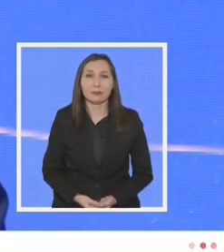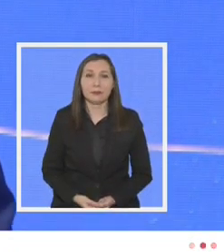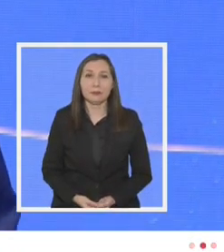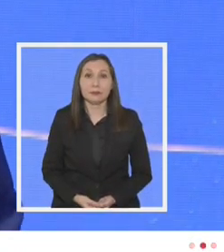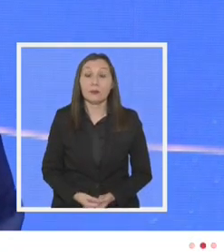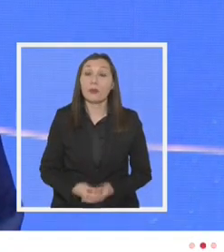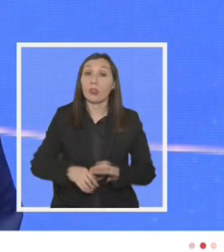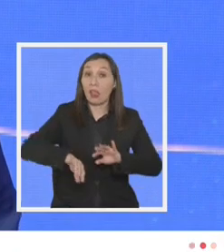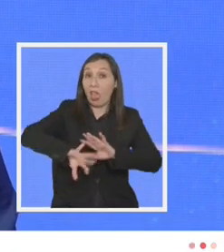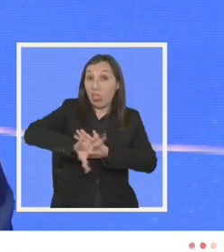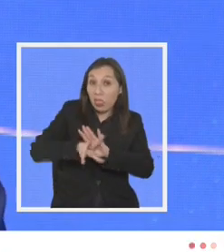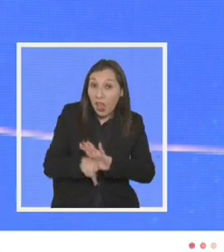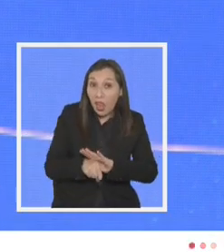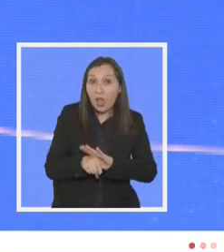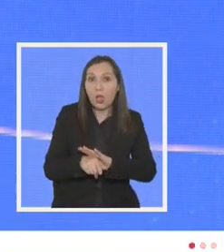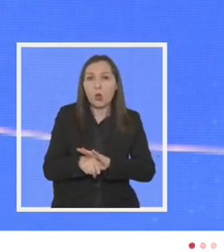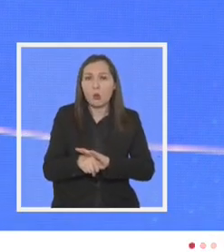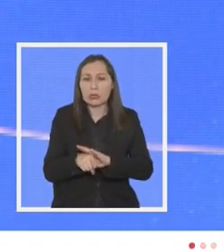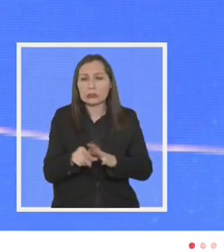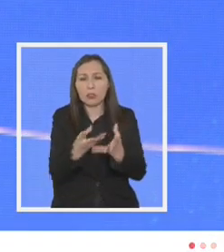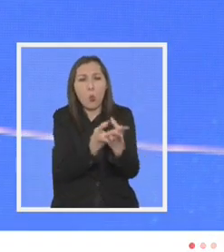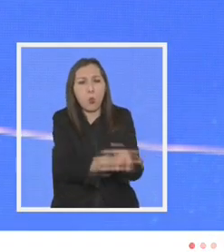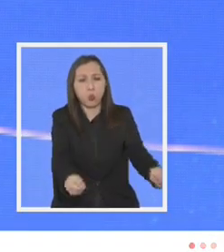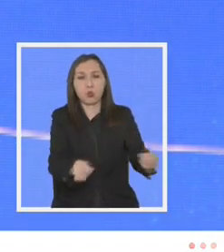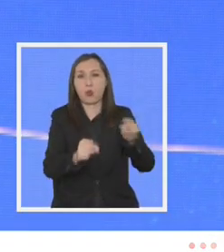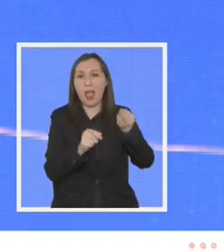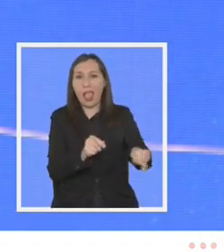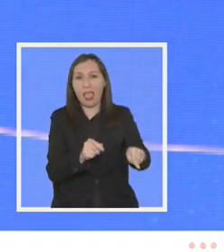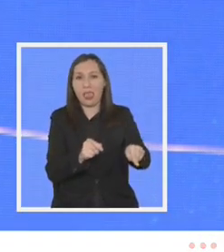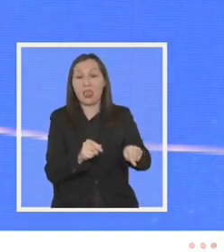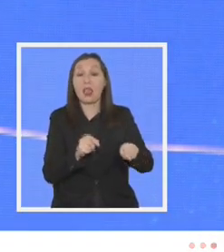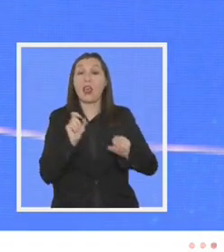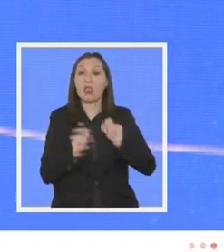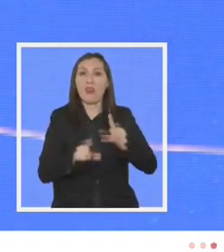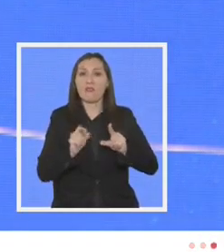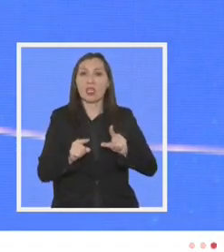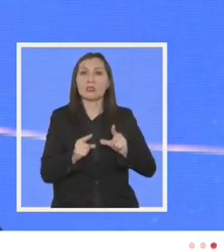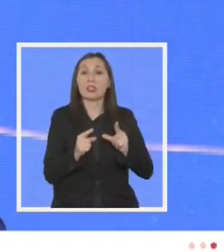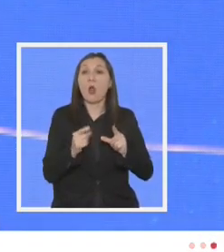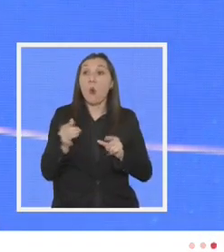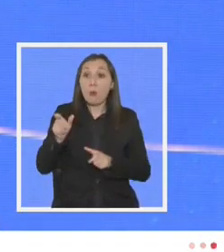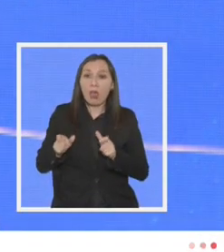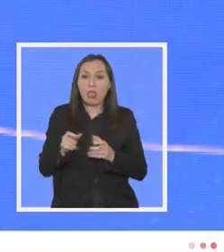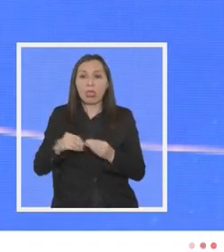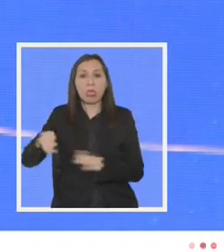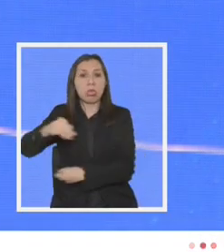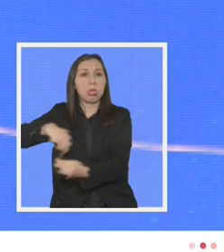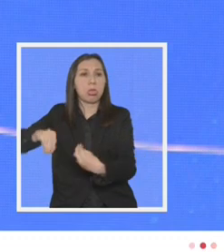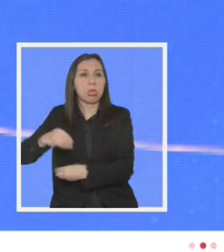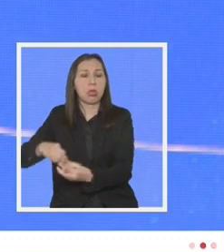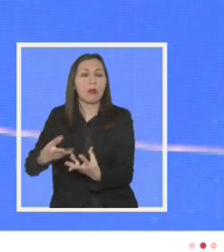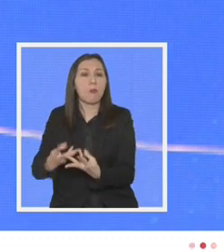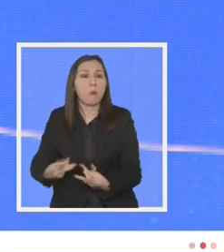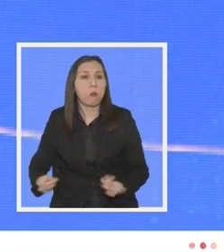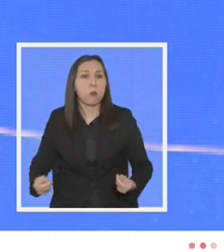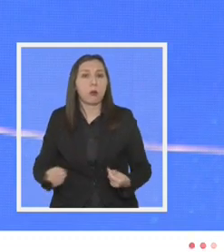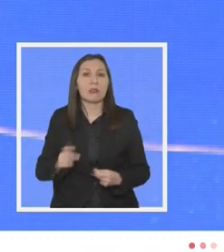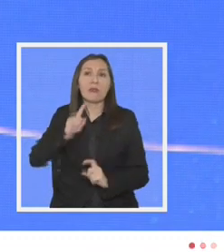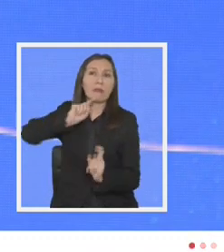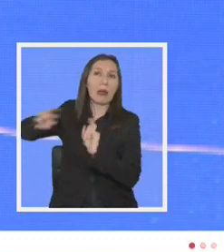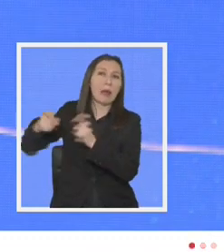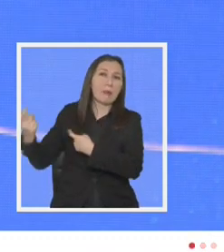la delincuencia se disemina allí donde las defensas están bajas donde cunde la